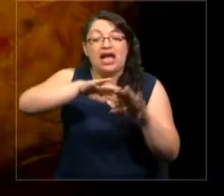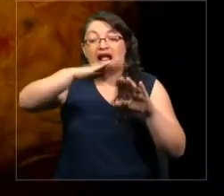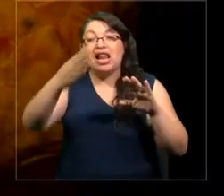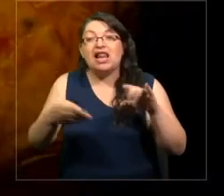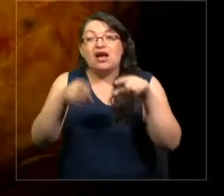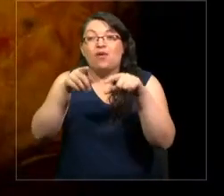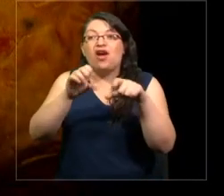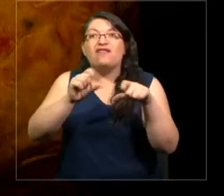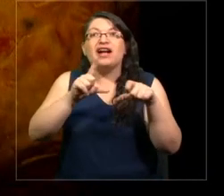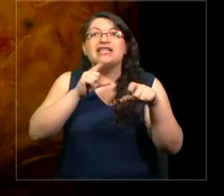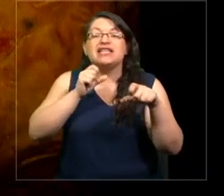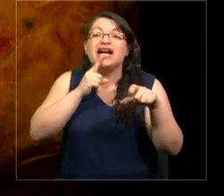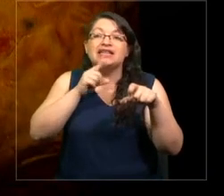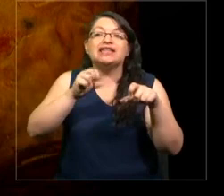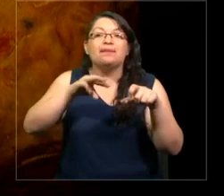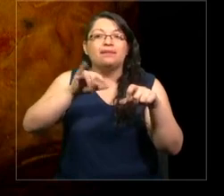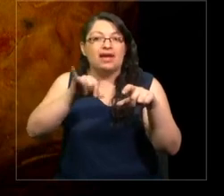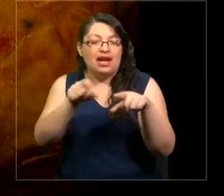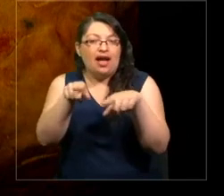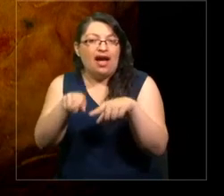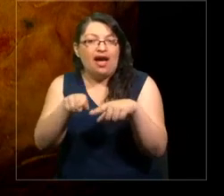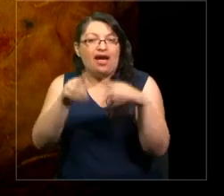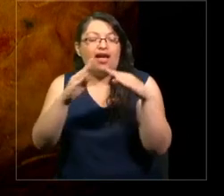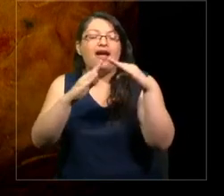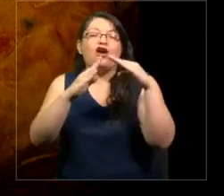En la Capilla Sixtina del Paleolítico.